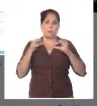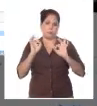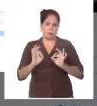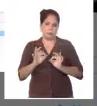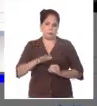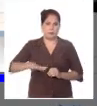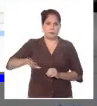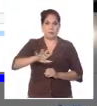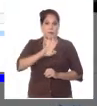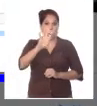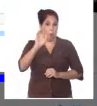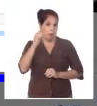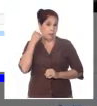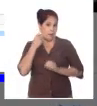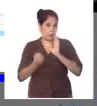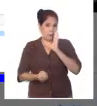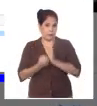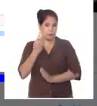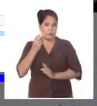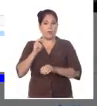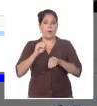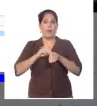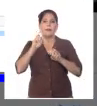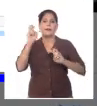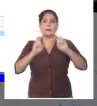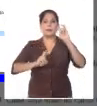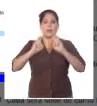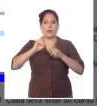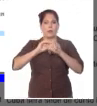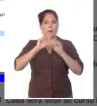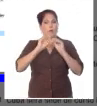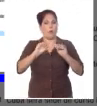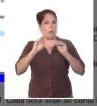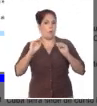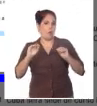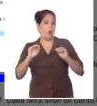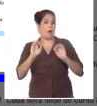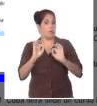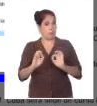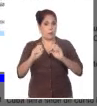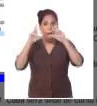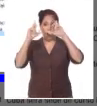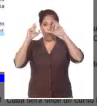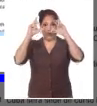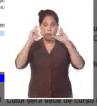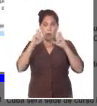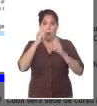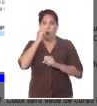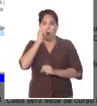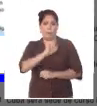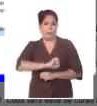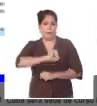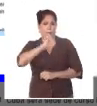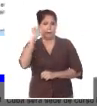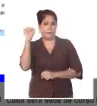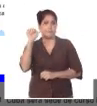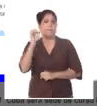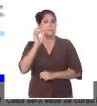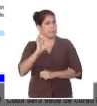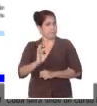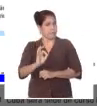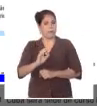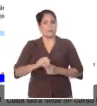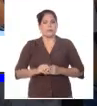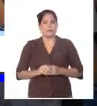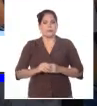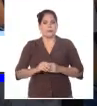fundado. El taller convocado por la Cátedra de Fotografía Osvaldo Salas lo imparte el premiado fotorreportero René Pérez Mazola.